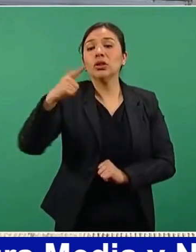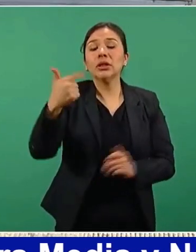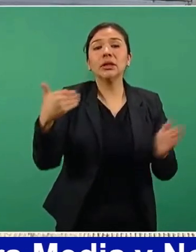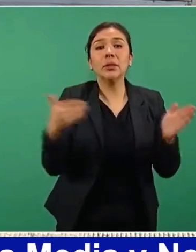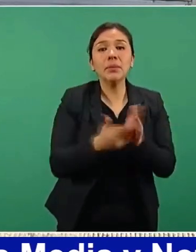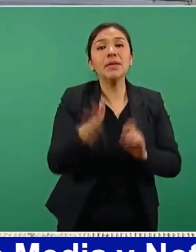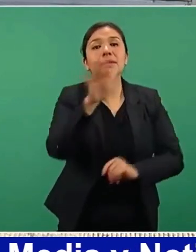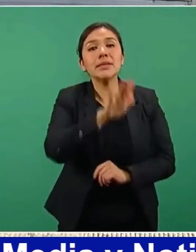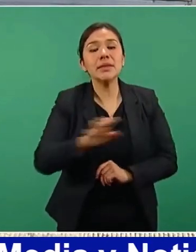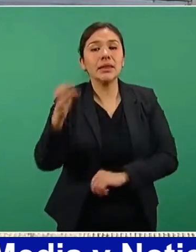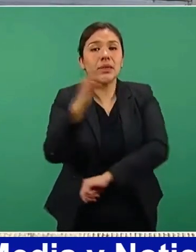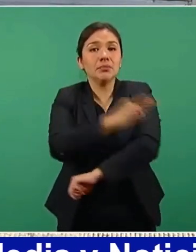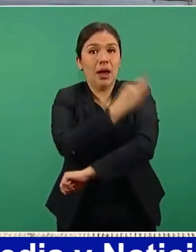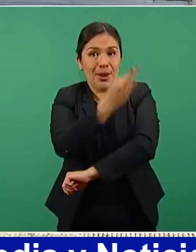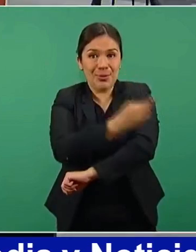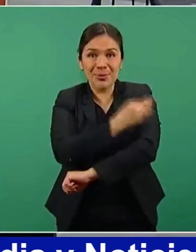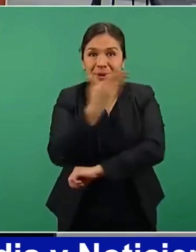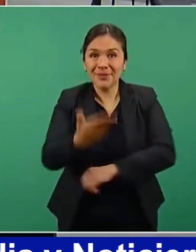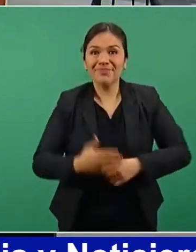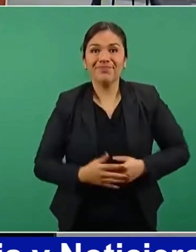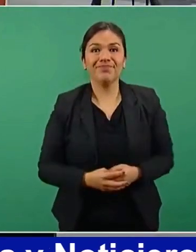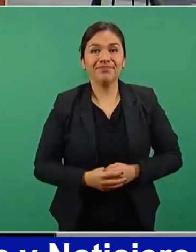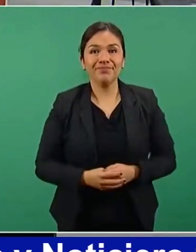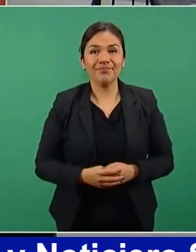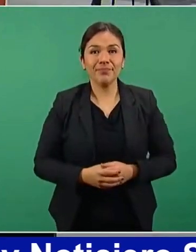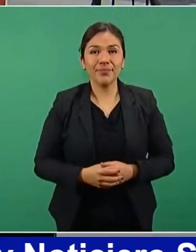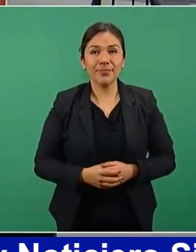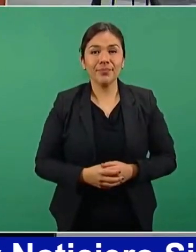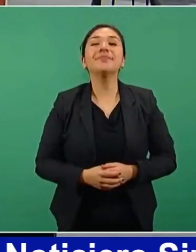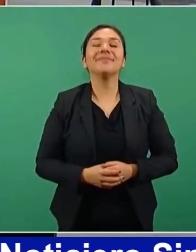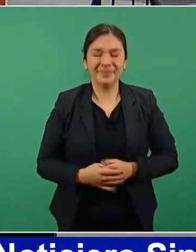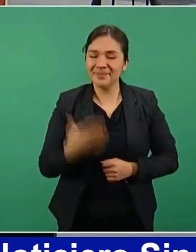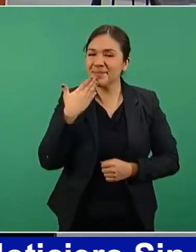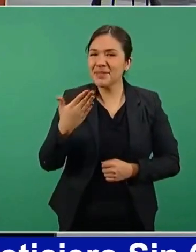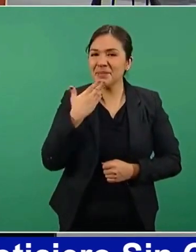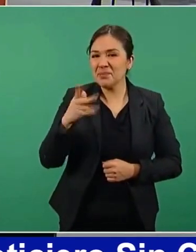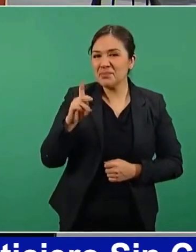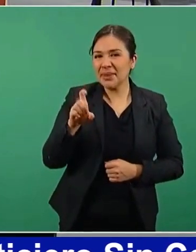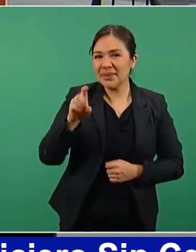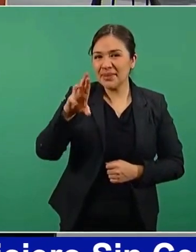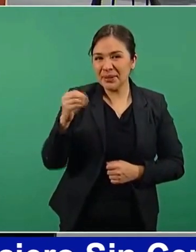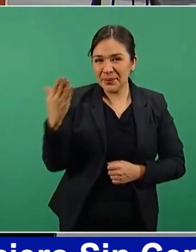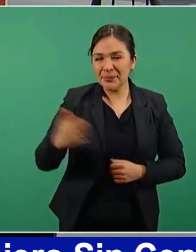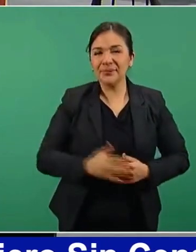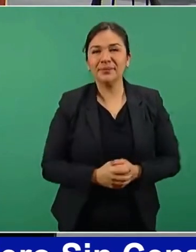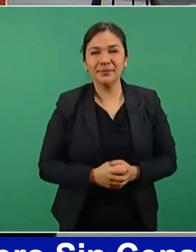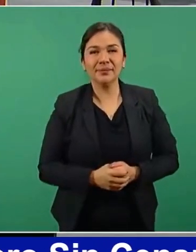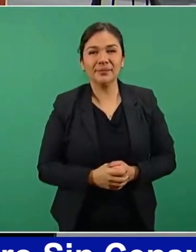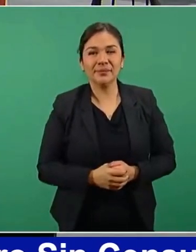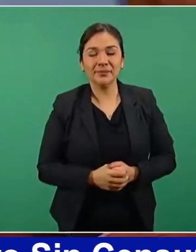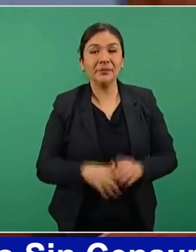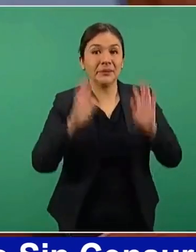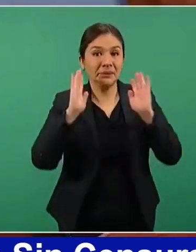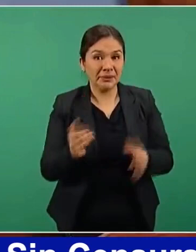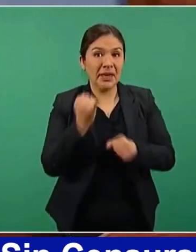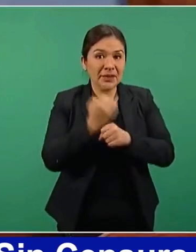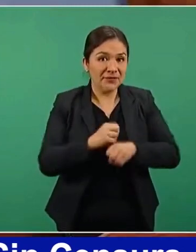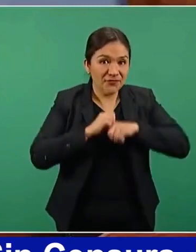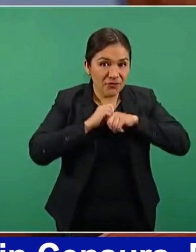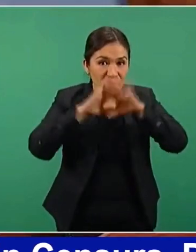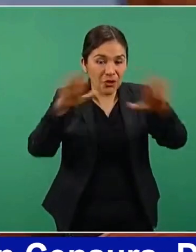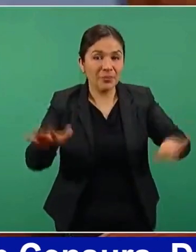500 vacunas, señor presidente. Muy bien, Pedro. Ya se informó